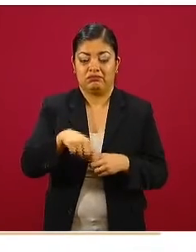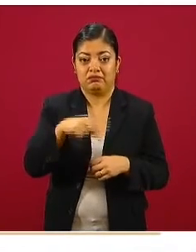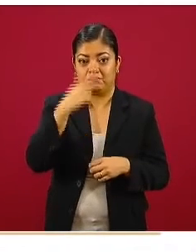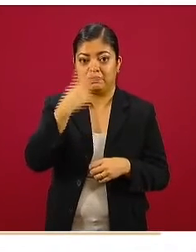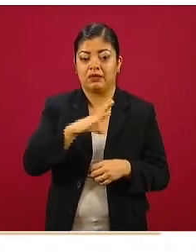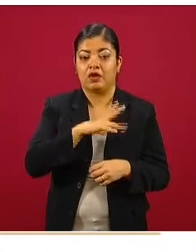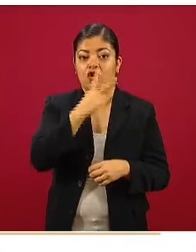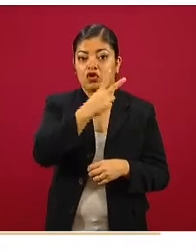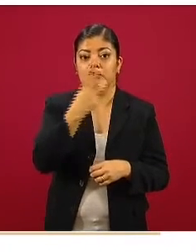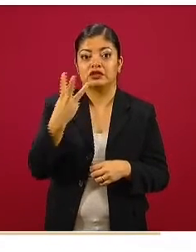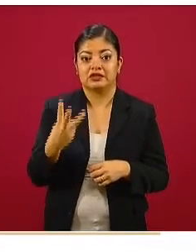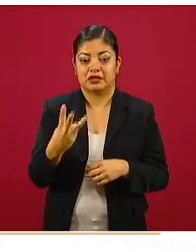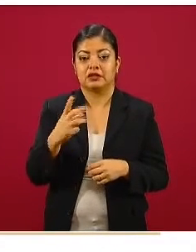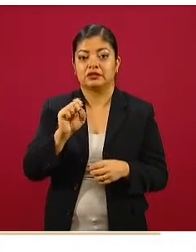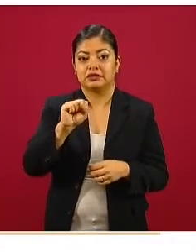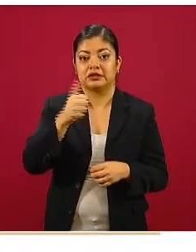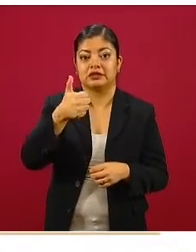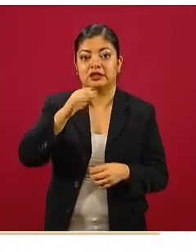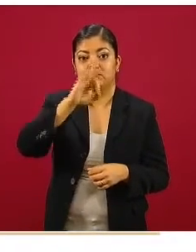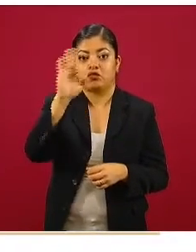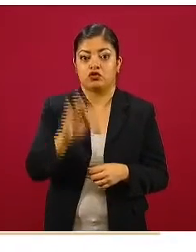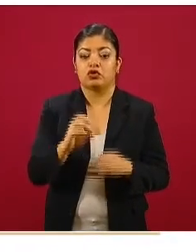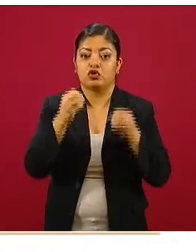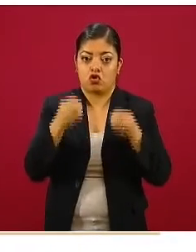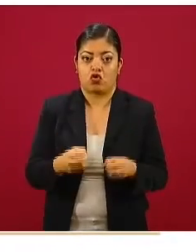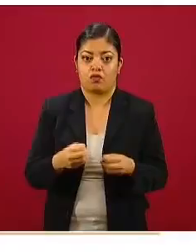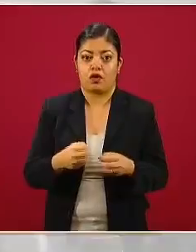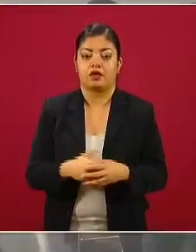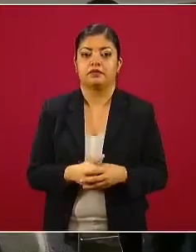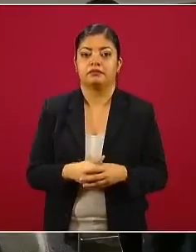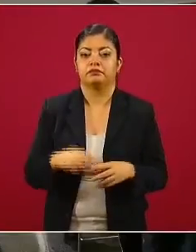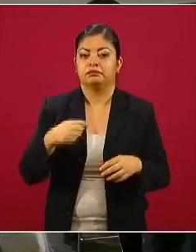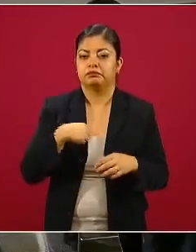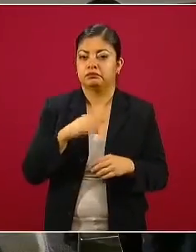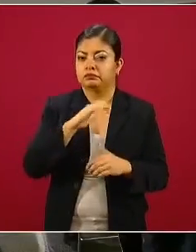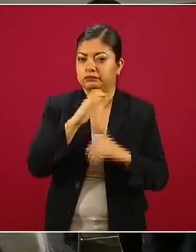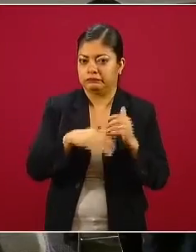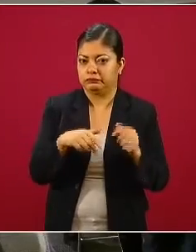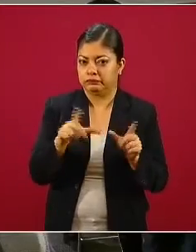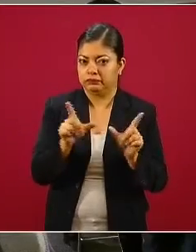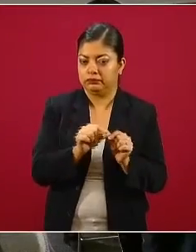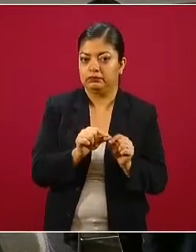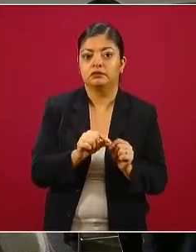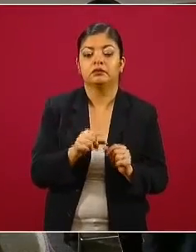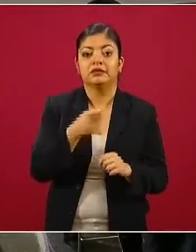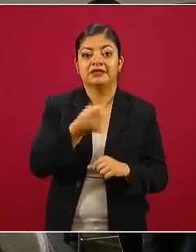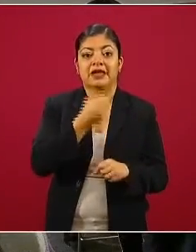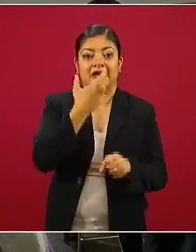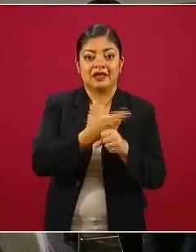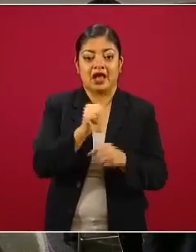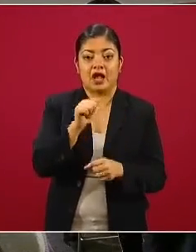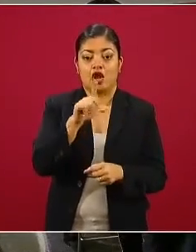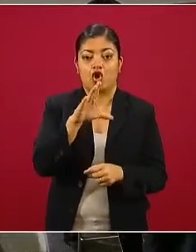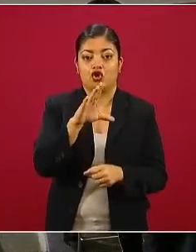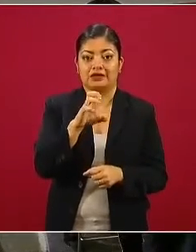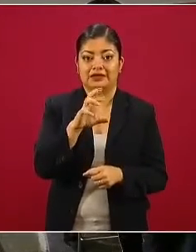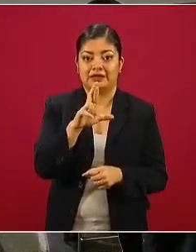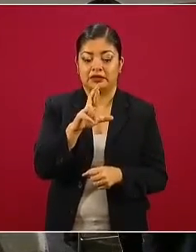dos terceras partes, el 66 por ciento ocupado. Termino destacando lo que ya decía el secretario Alcocer,